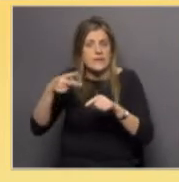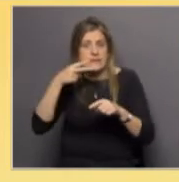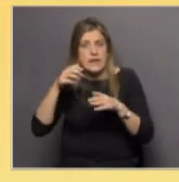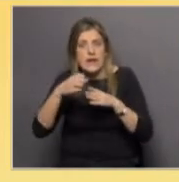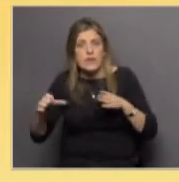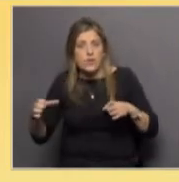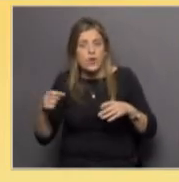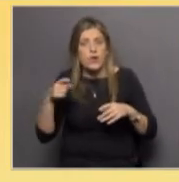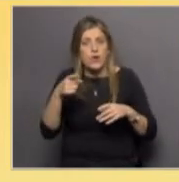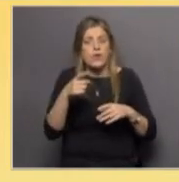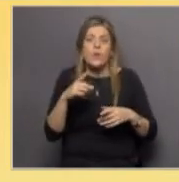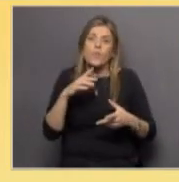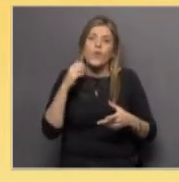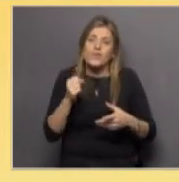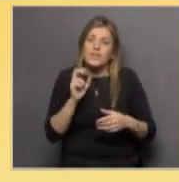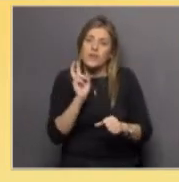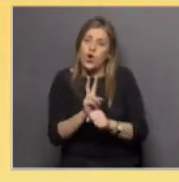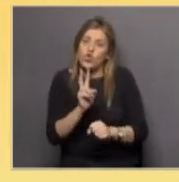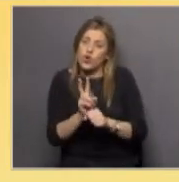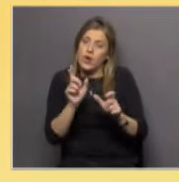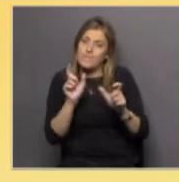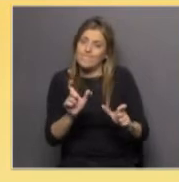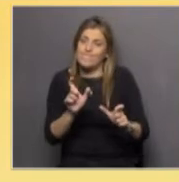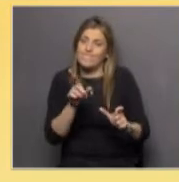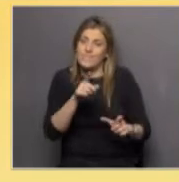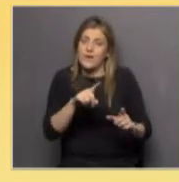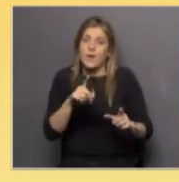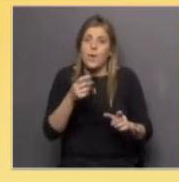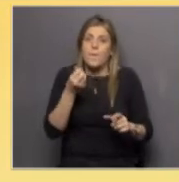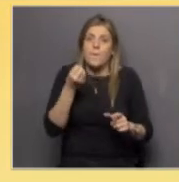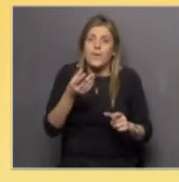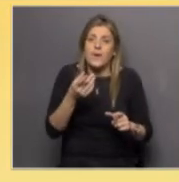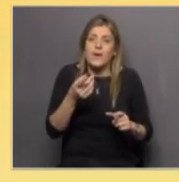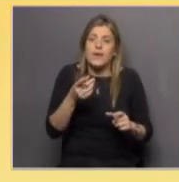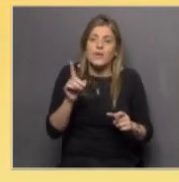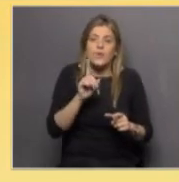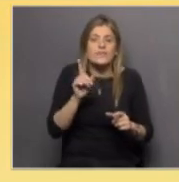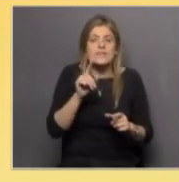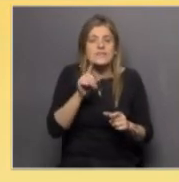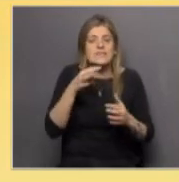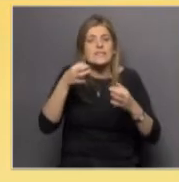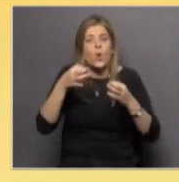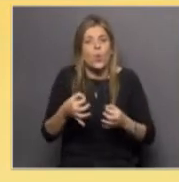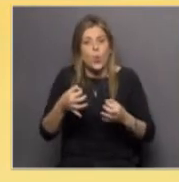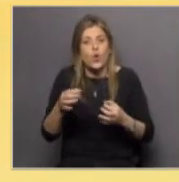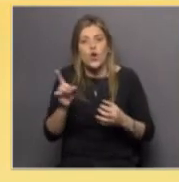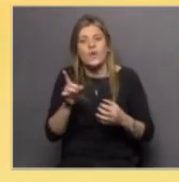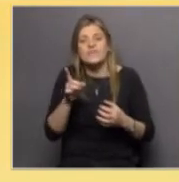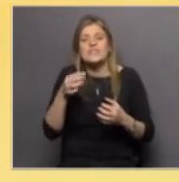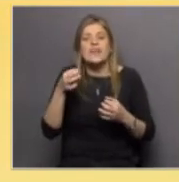hay de alguna forma que controlarlo sobre todo como decís tú porque no es seguro no es